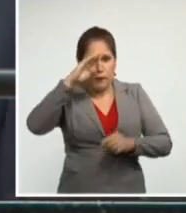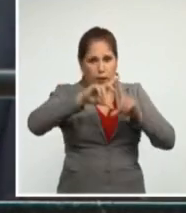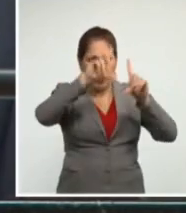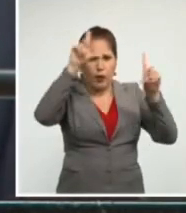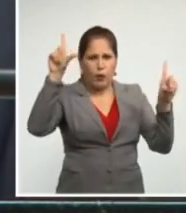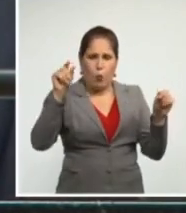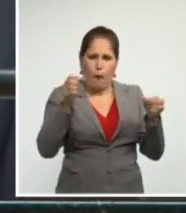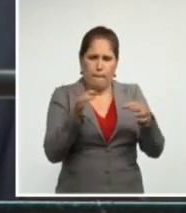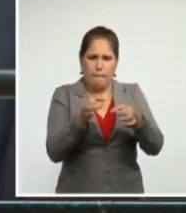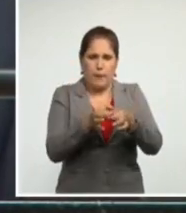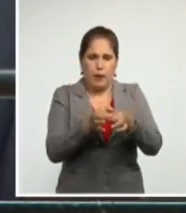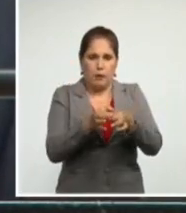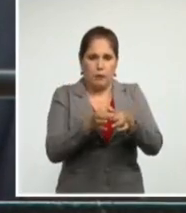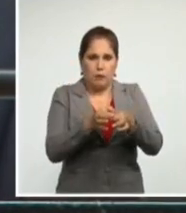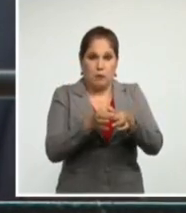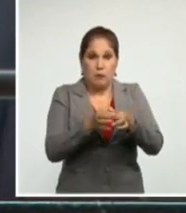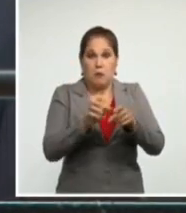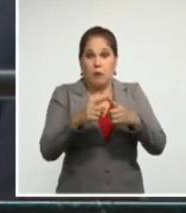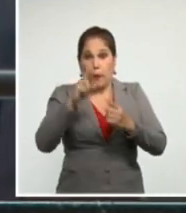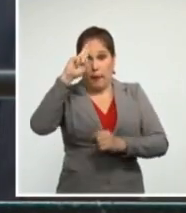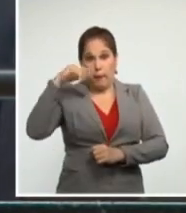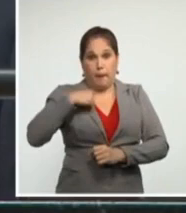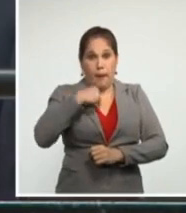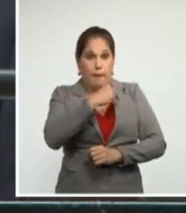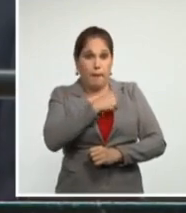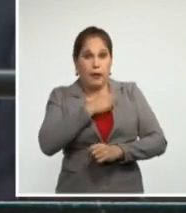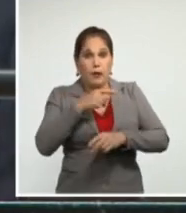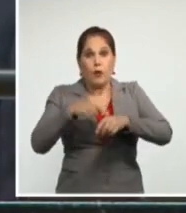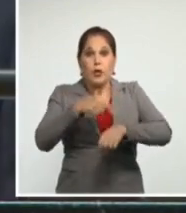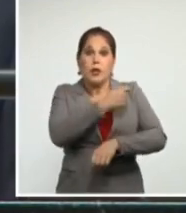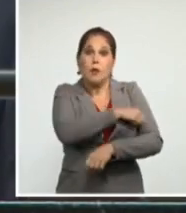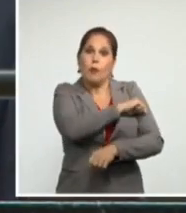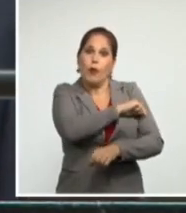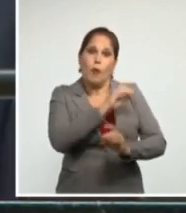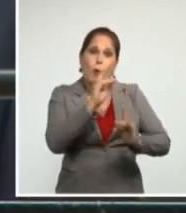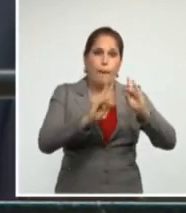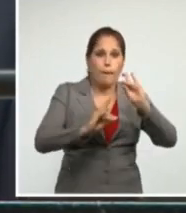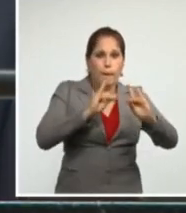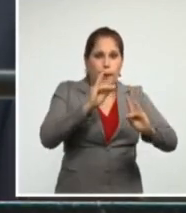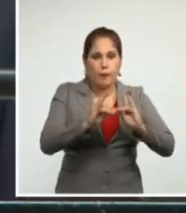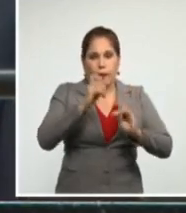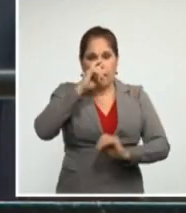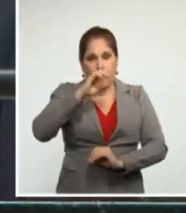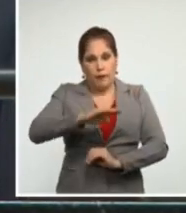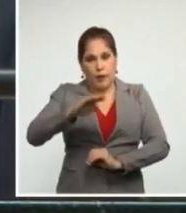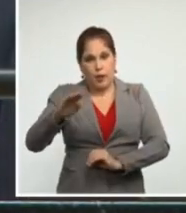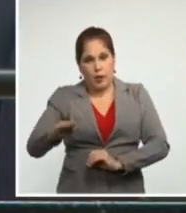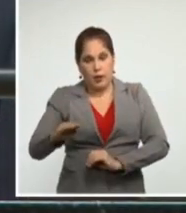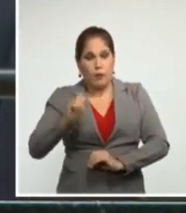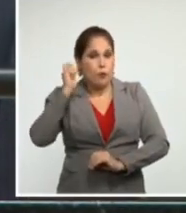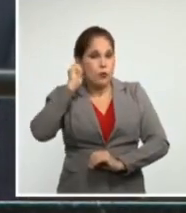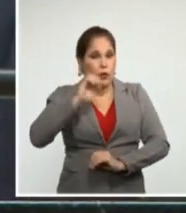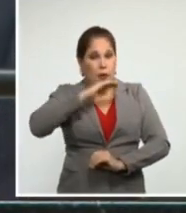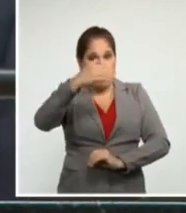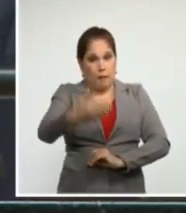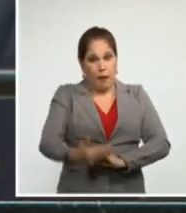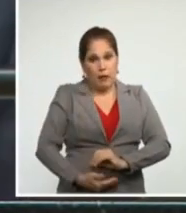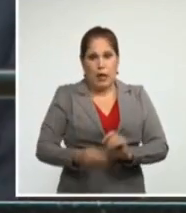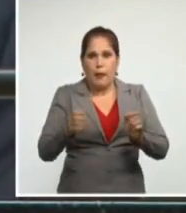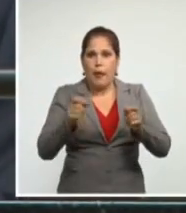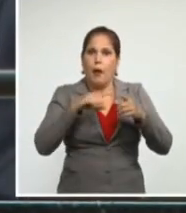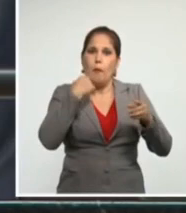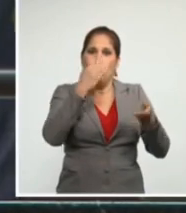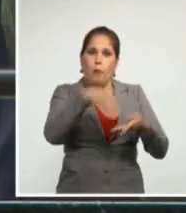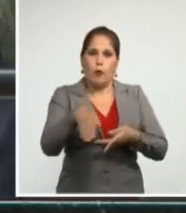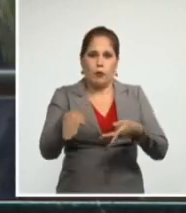especial entre el personal de salud, lactantes, niños y embarazadas. Es